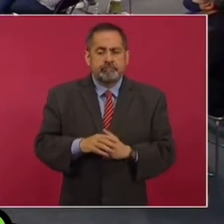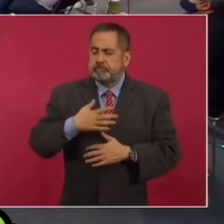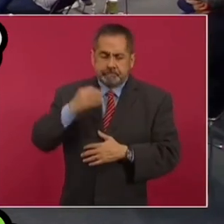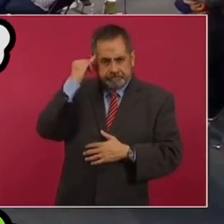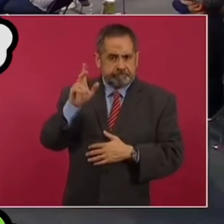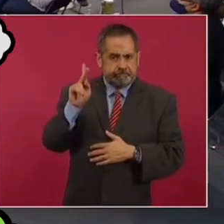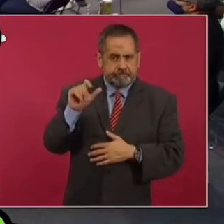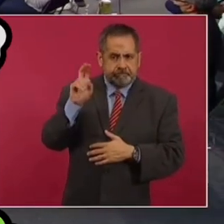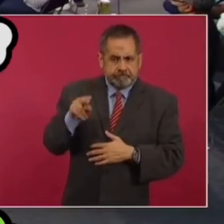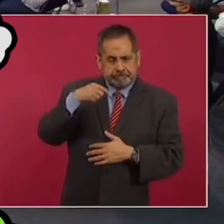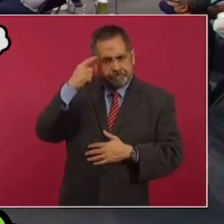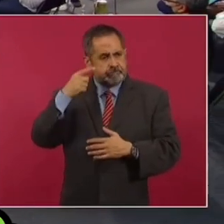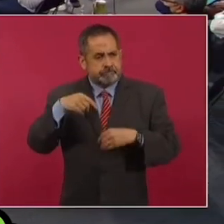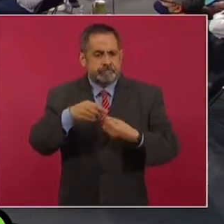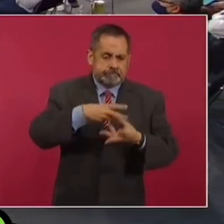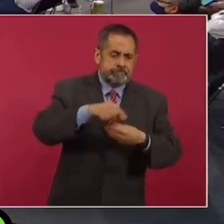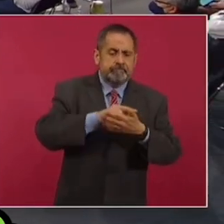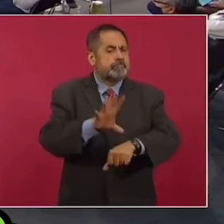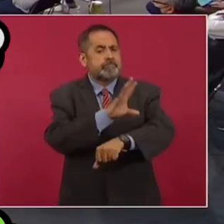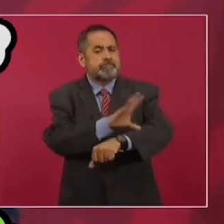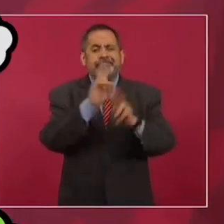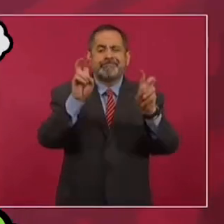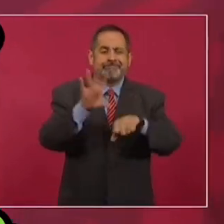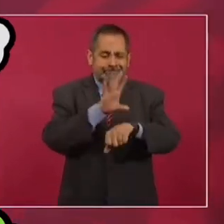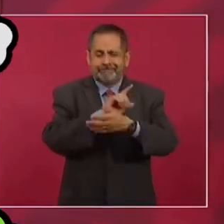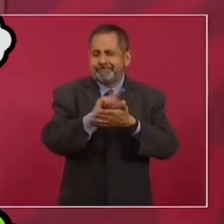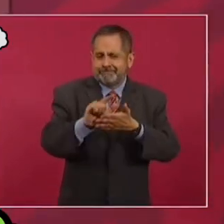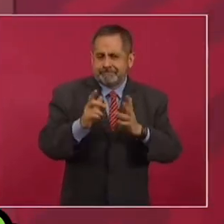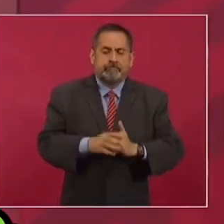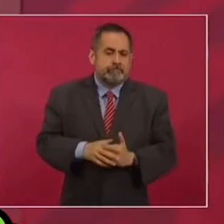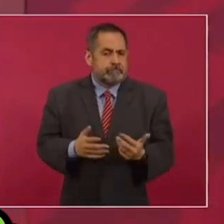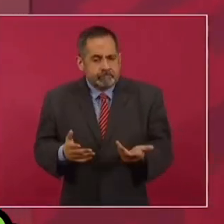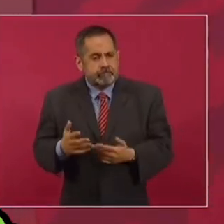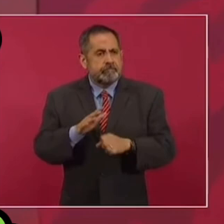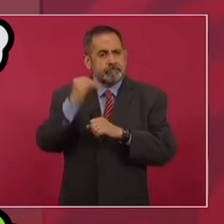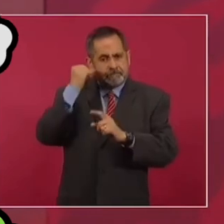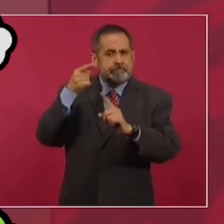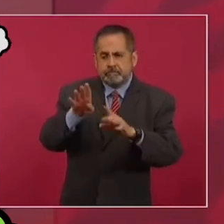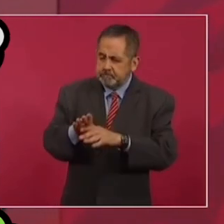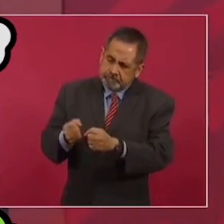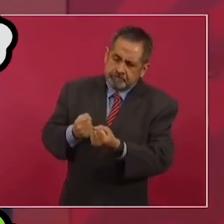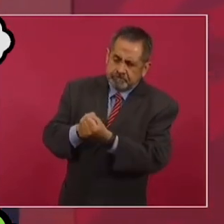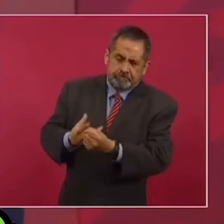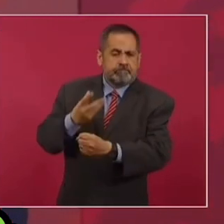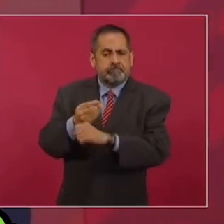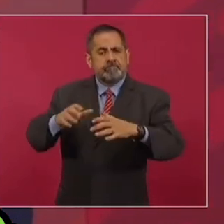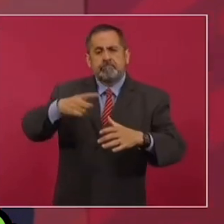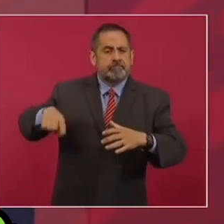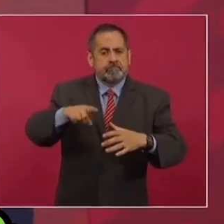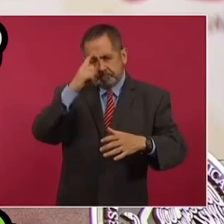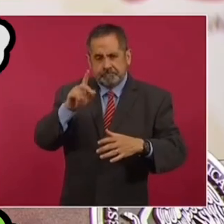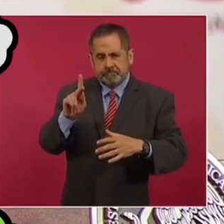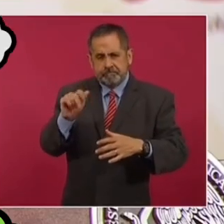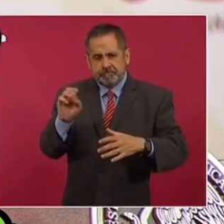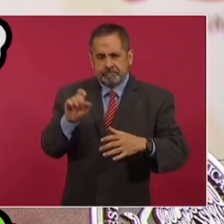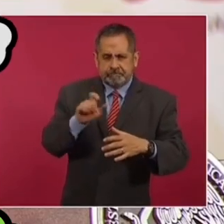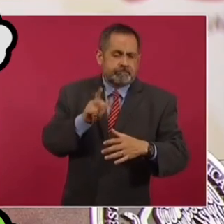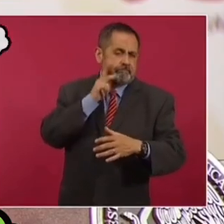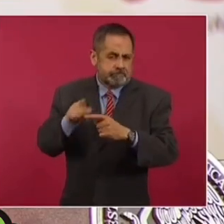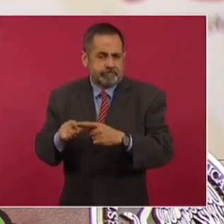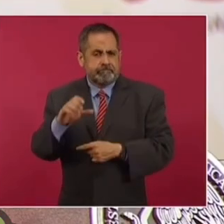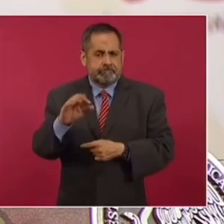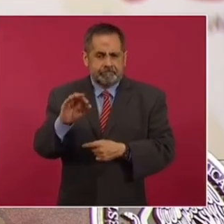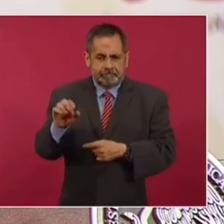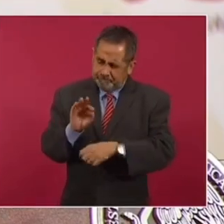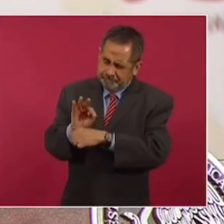plan de generación de energías limpias, del propósito de fortalecer a Pemex, a la